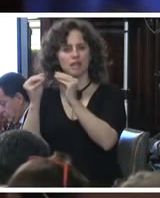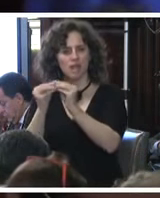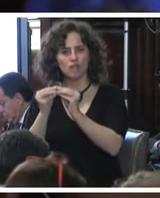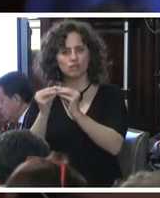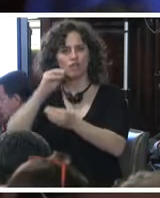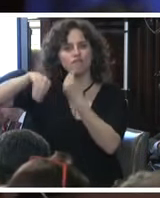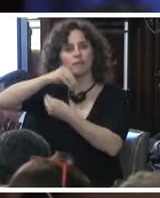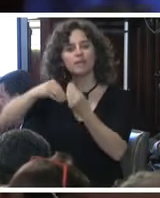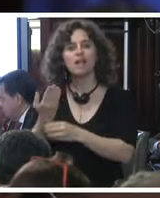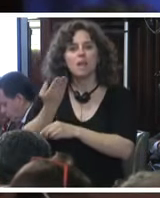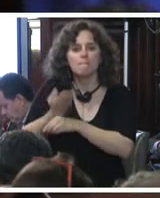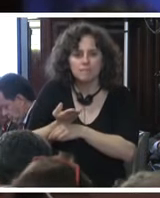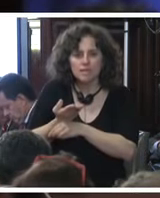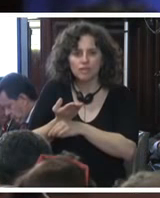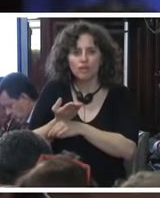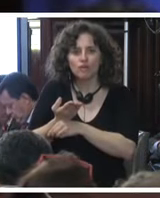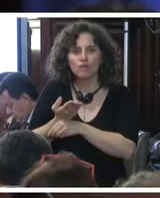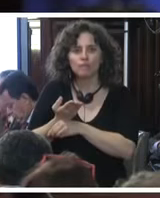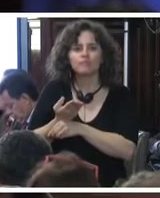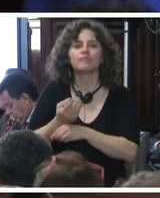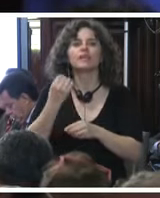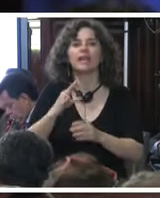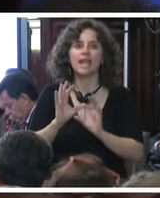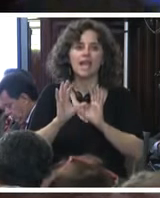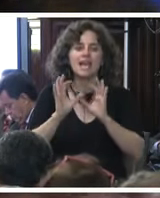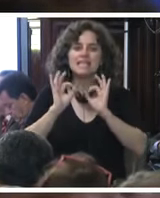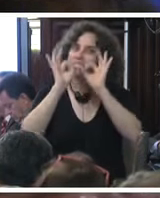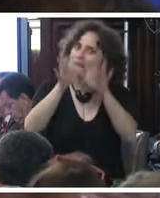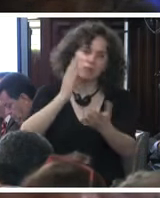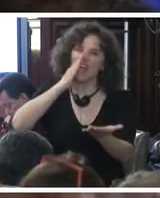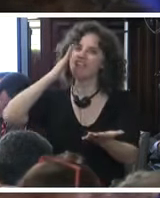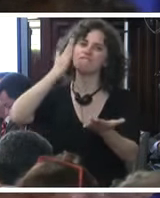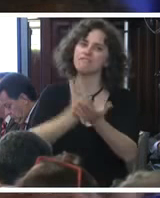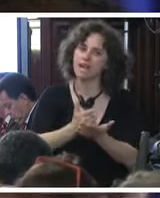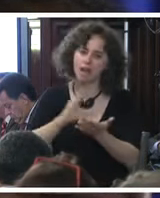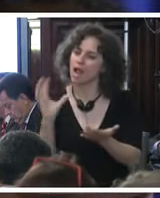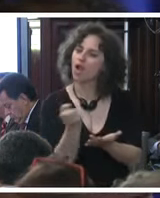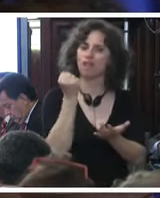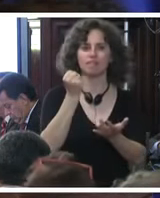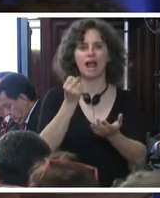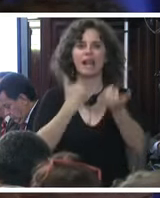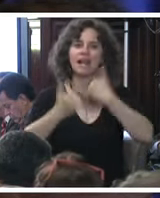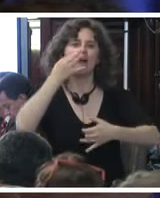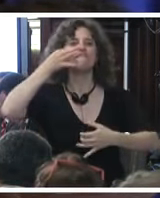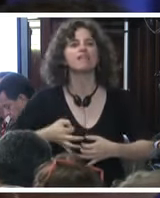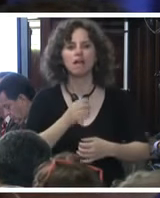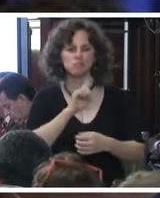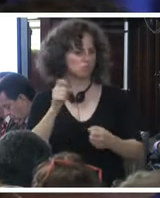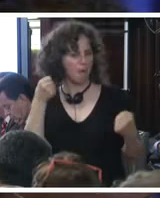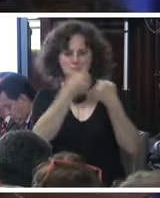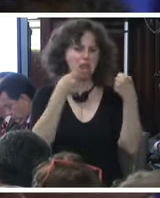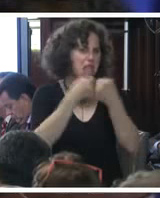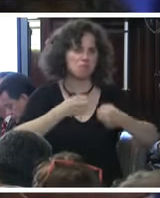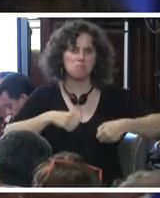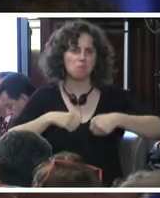les pido que lleguemos hasta las últimas consecuencias. No estamos peleando con